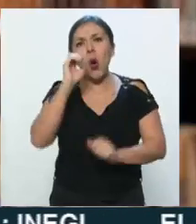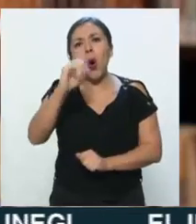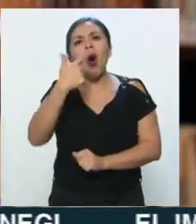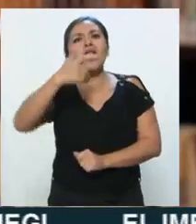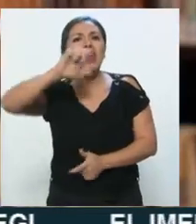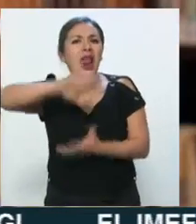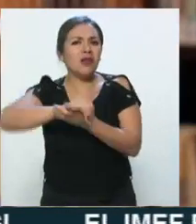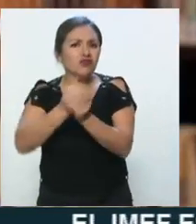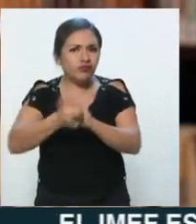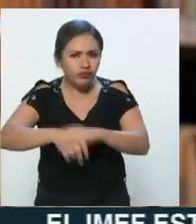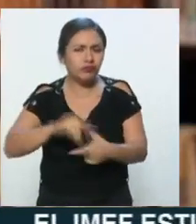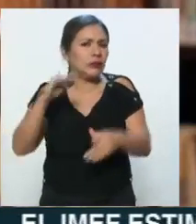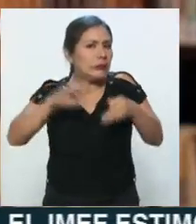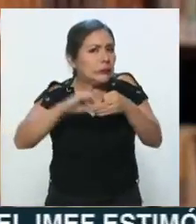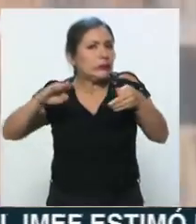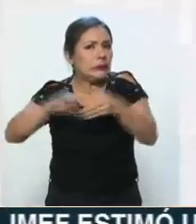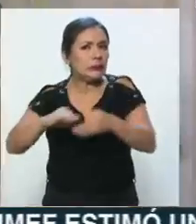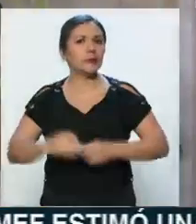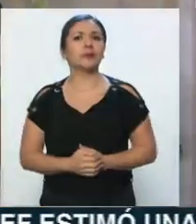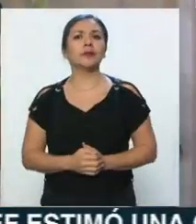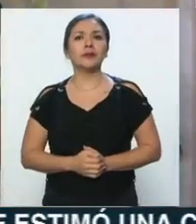desinfectante permanentemente.